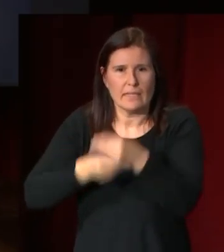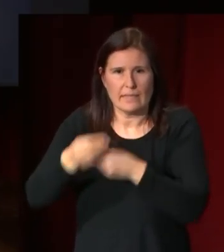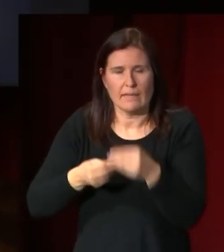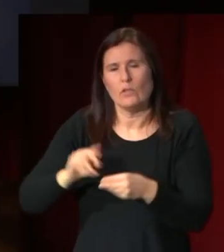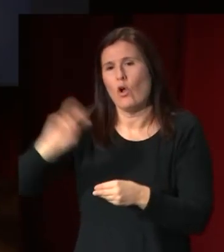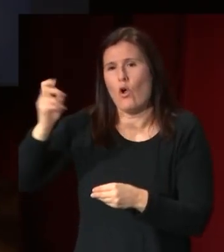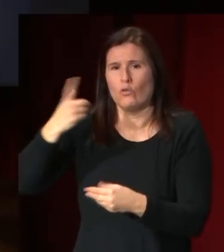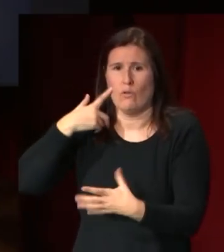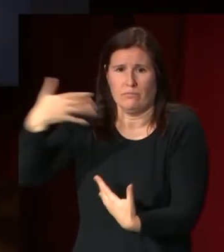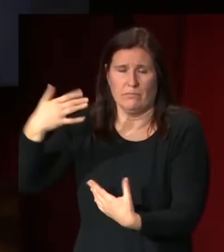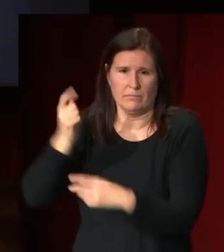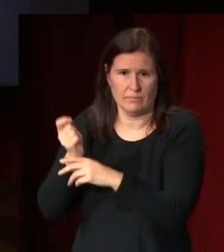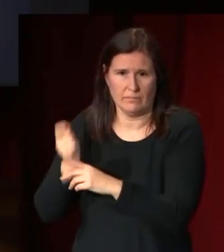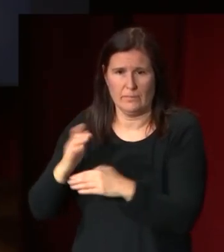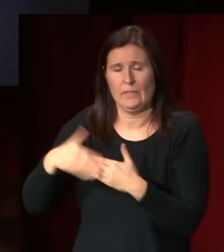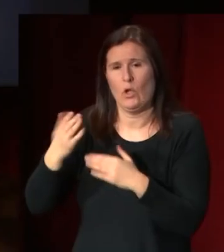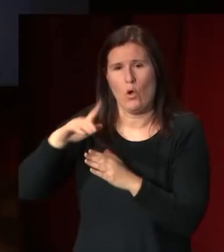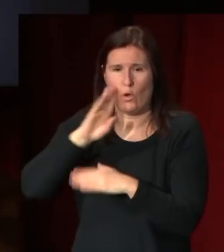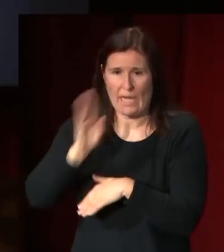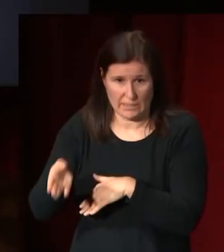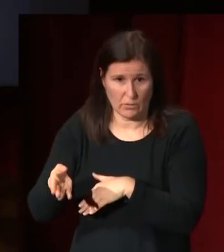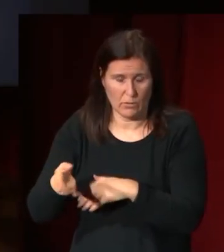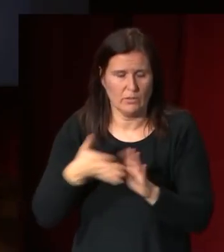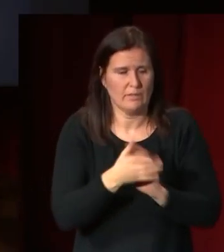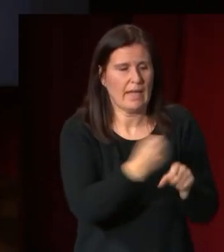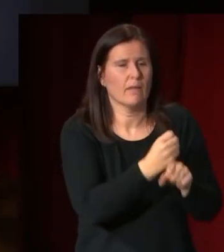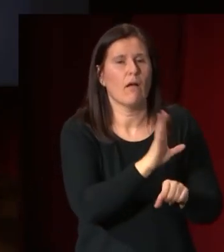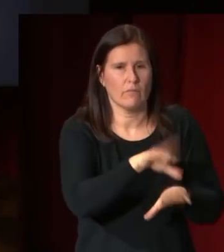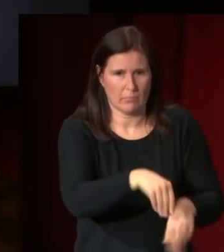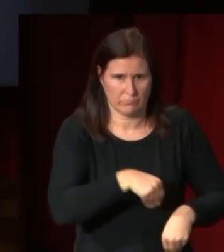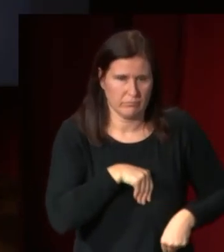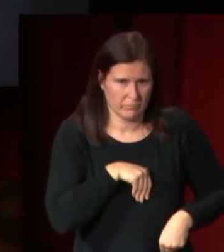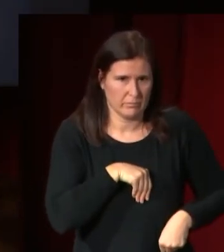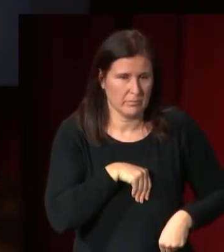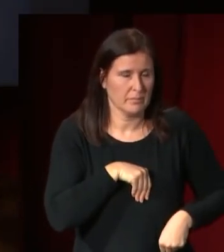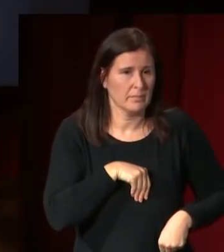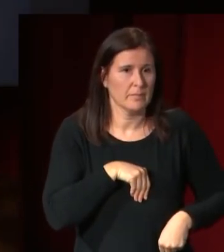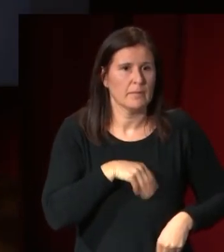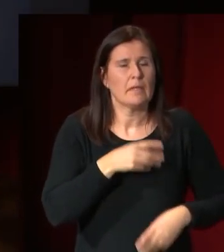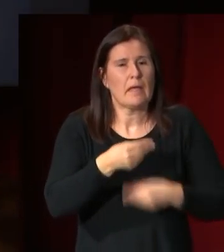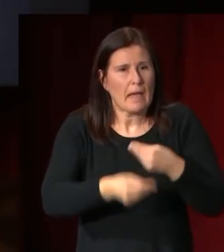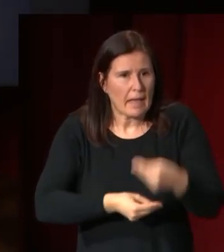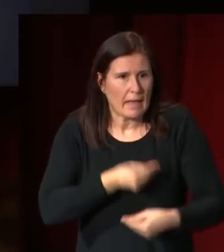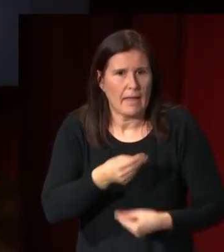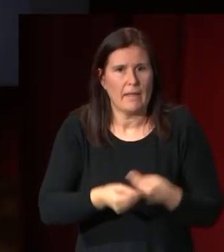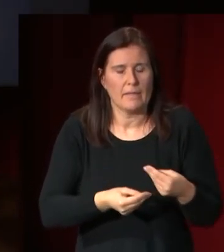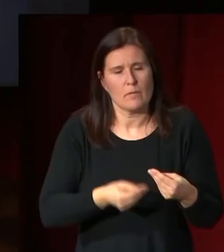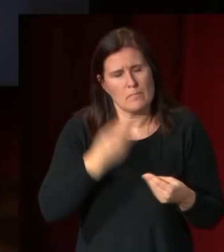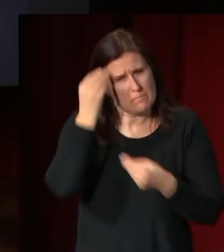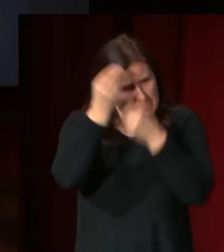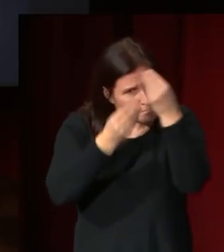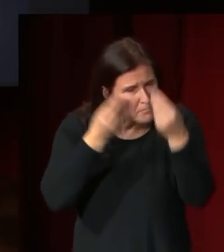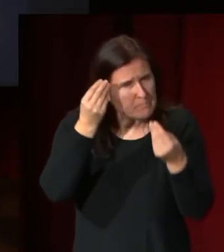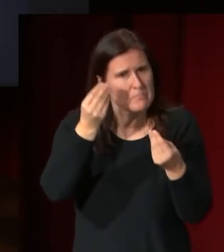Balsen el otro gran escultor neoclásico por lo tanto él acepta este encargo y hace una interpretación